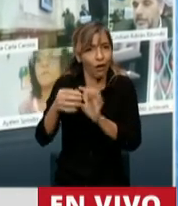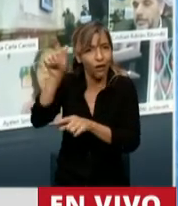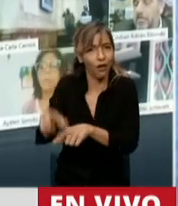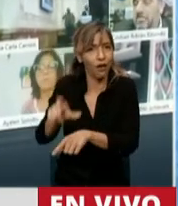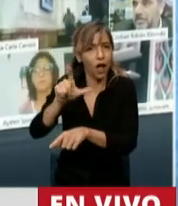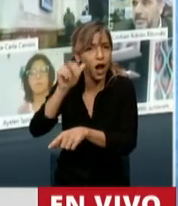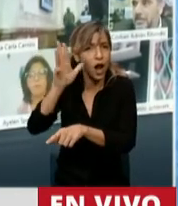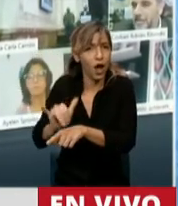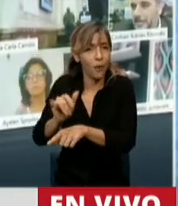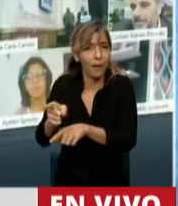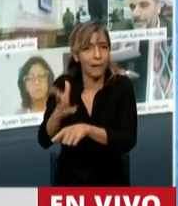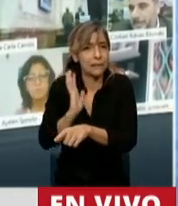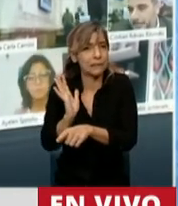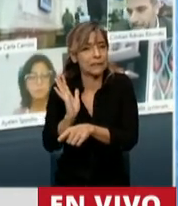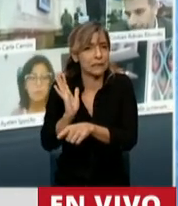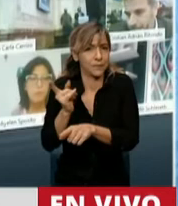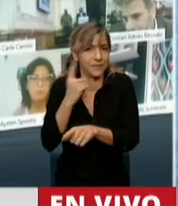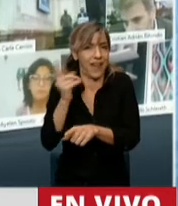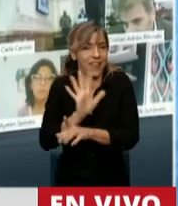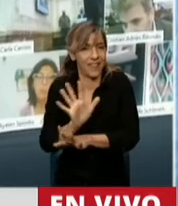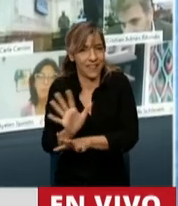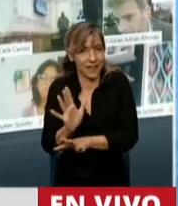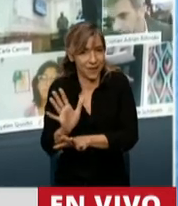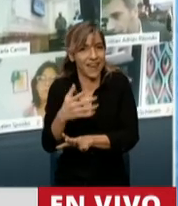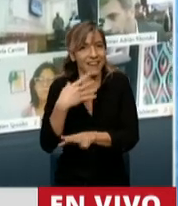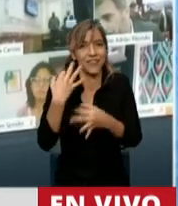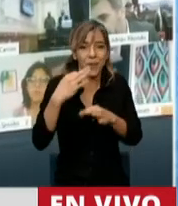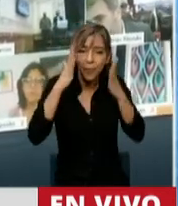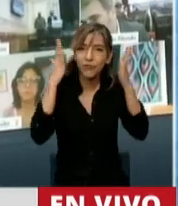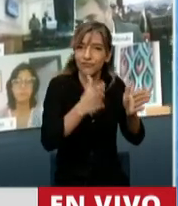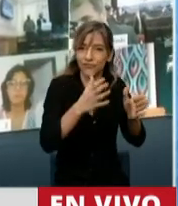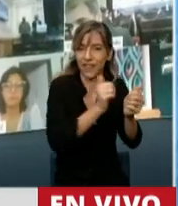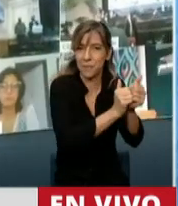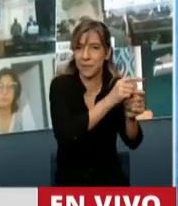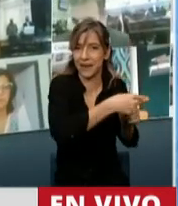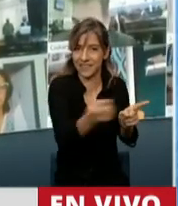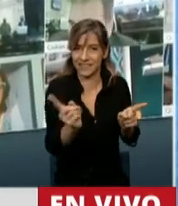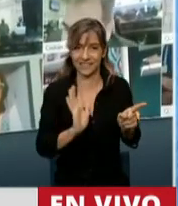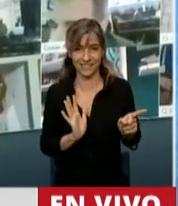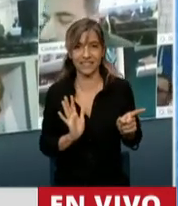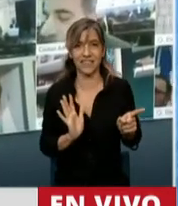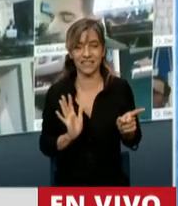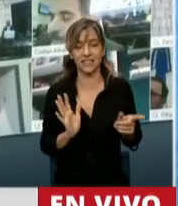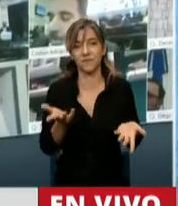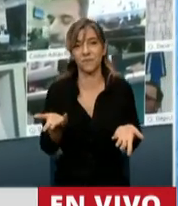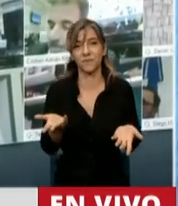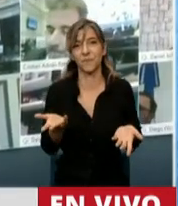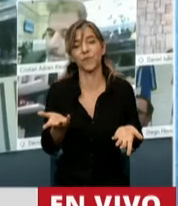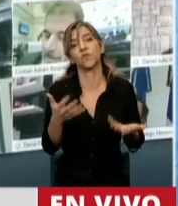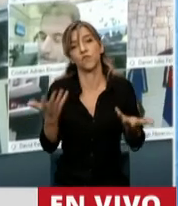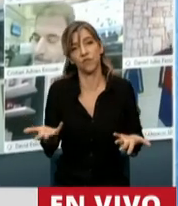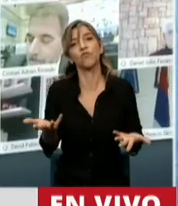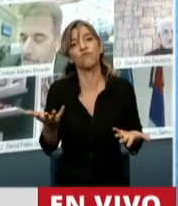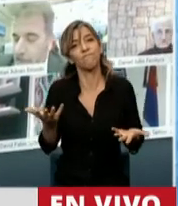falencia y busca resolver los problemas que tenemos en el argentino. Pero acá hay un sofisma. Se parte de una mentira como que ya hay una